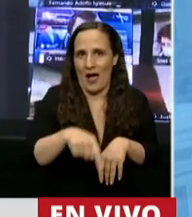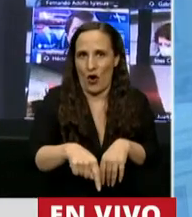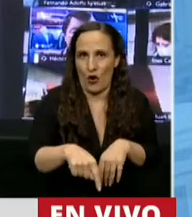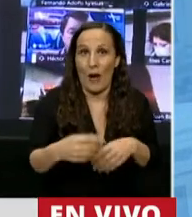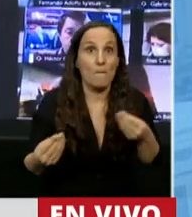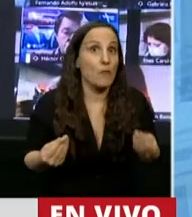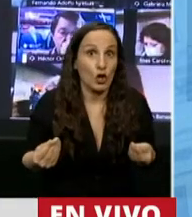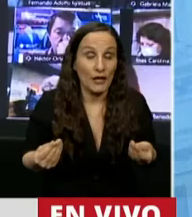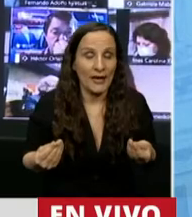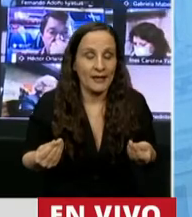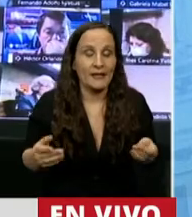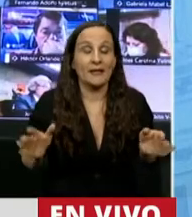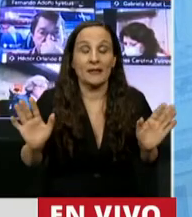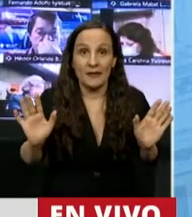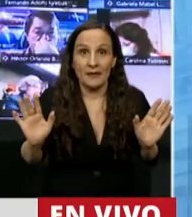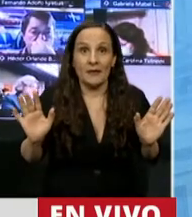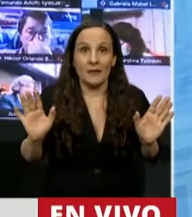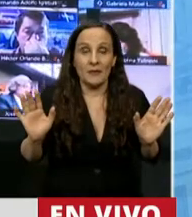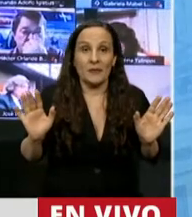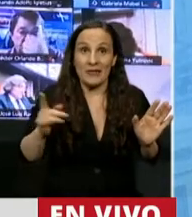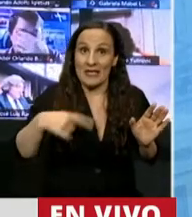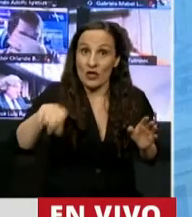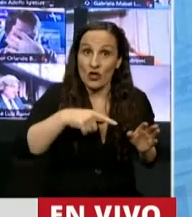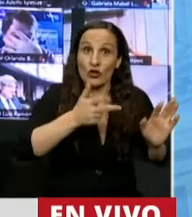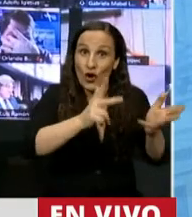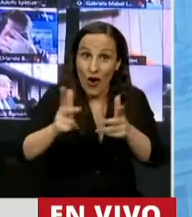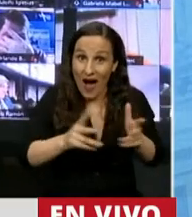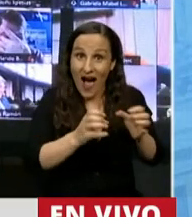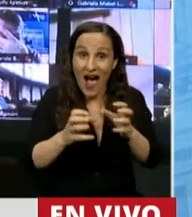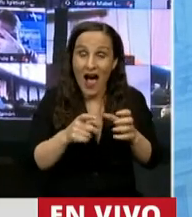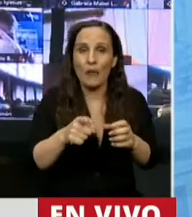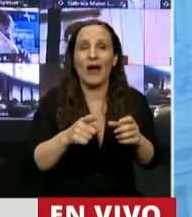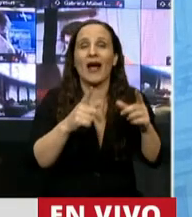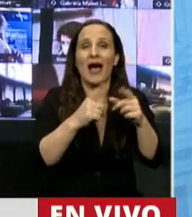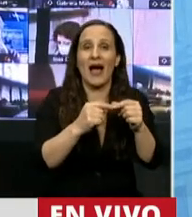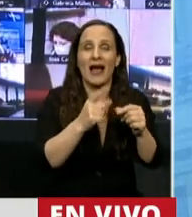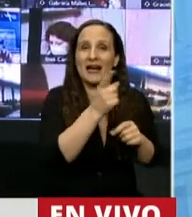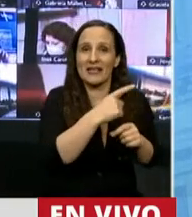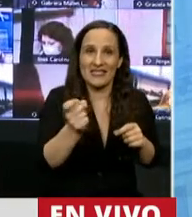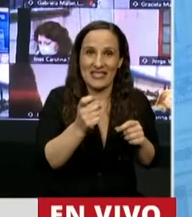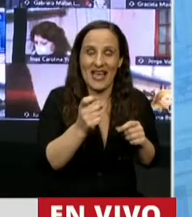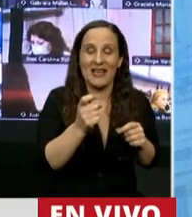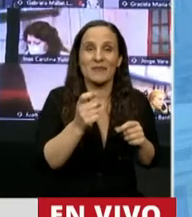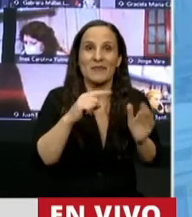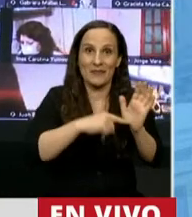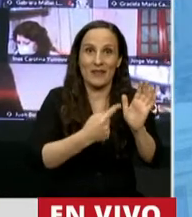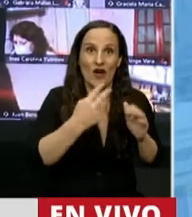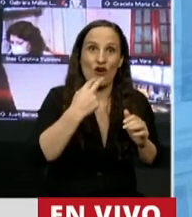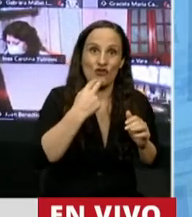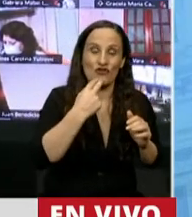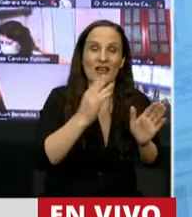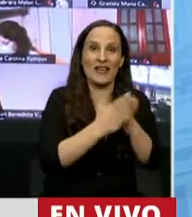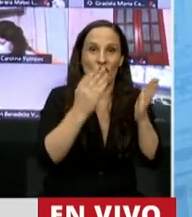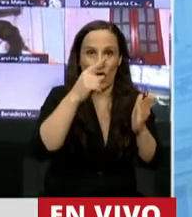porque al menos estaríamos dando la posibilidad de cumplir con el artículo 100, inciso 11, de la misma Constitución, de